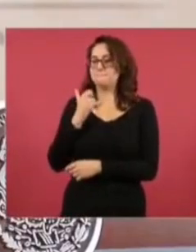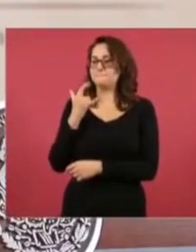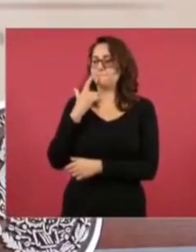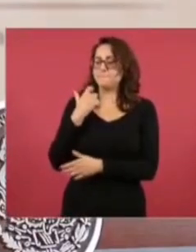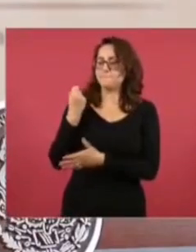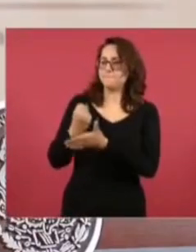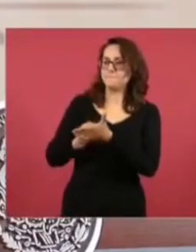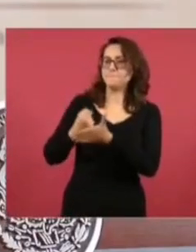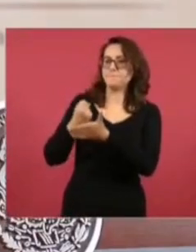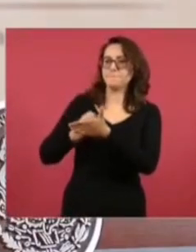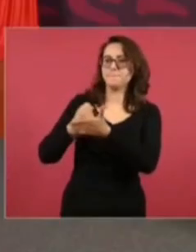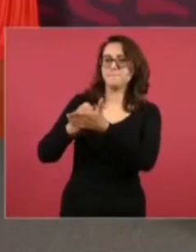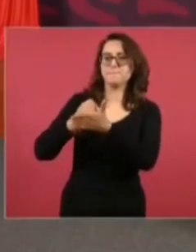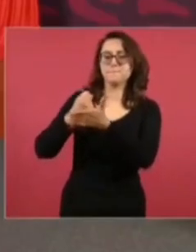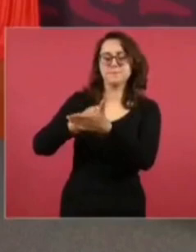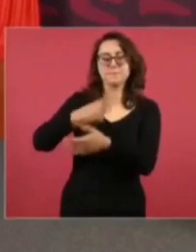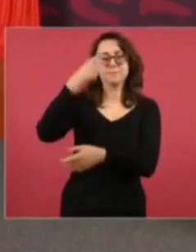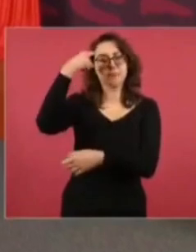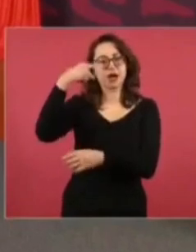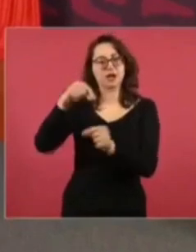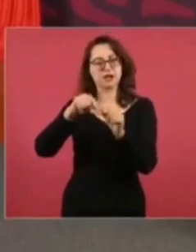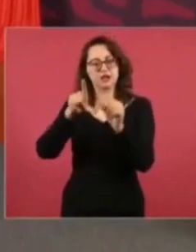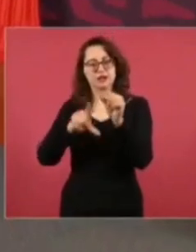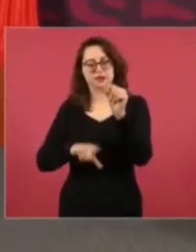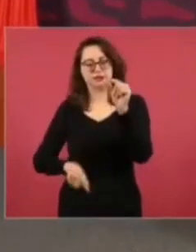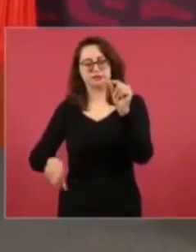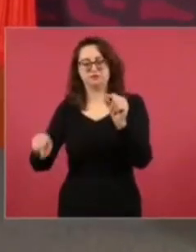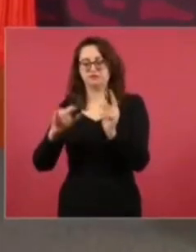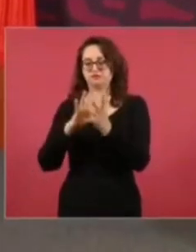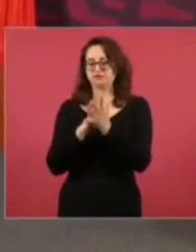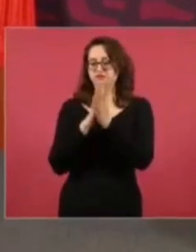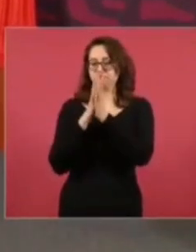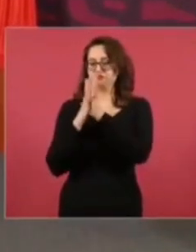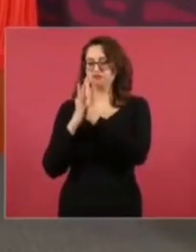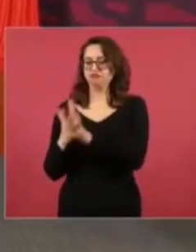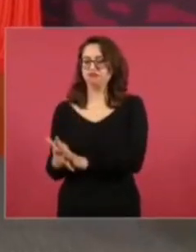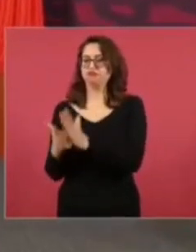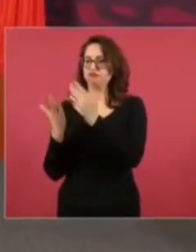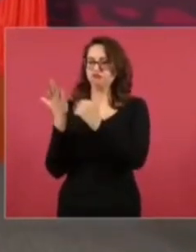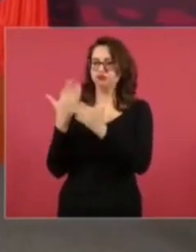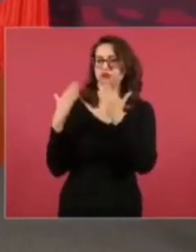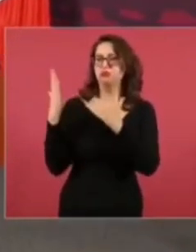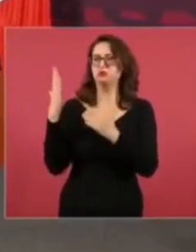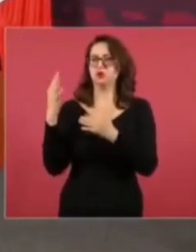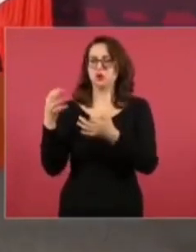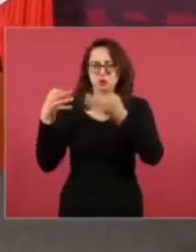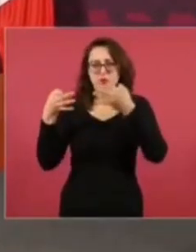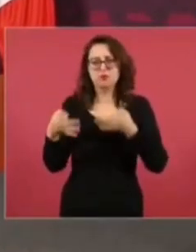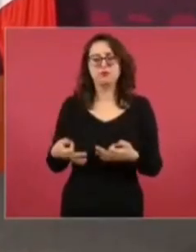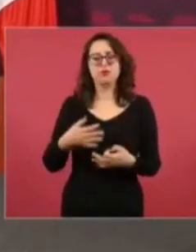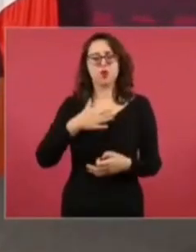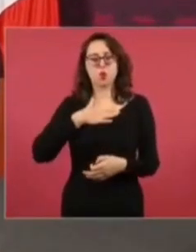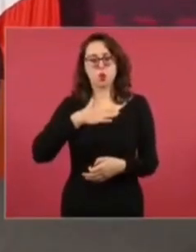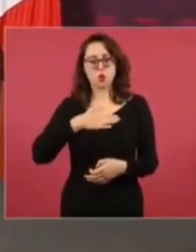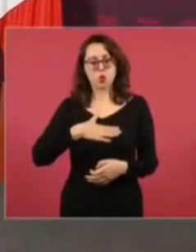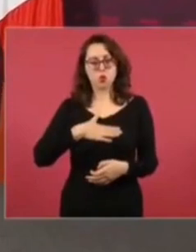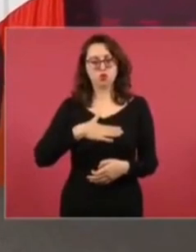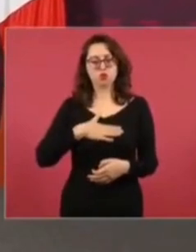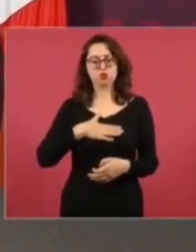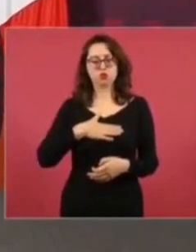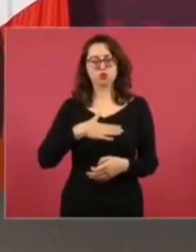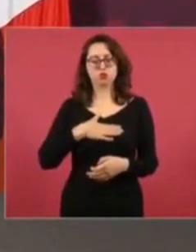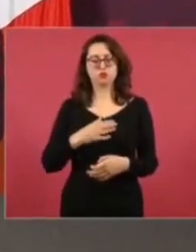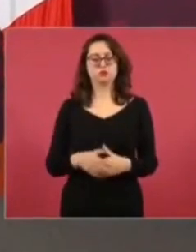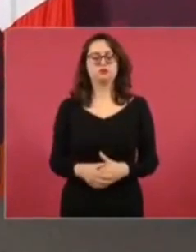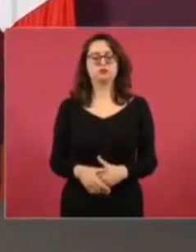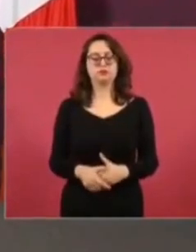del país una nación próspera y justa, muchos